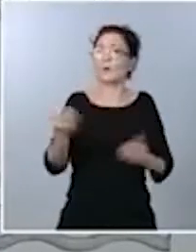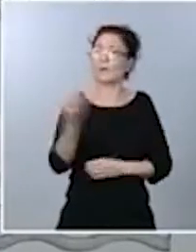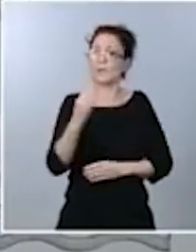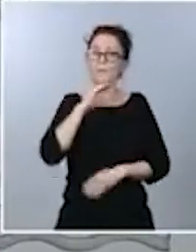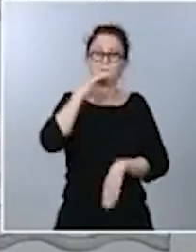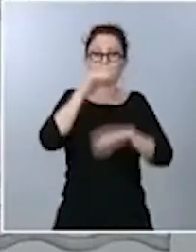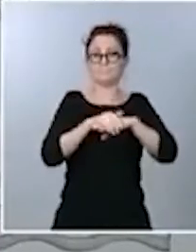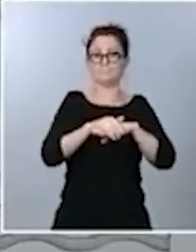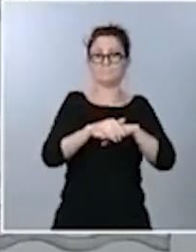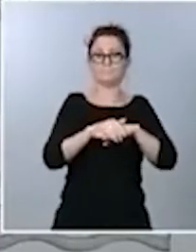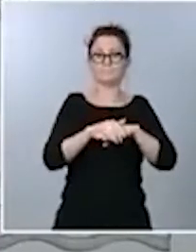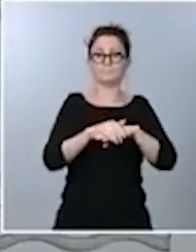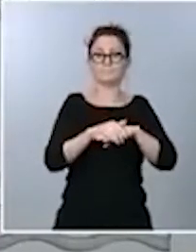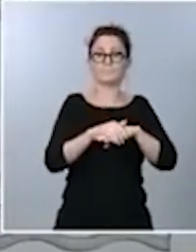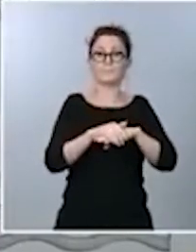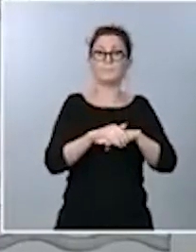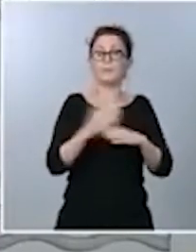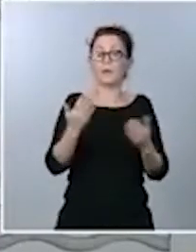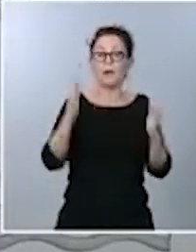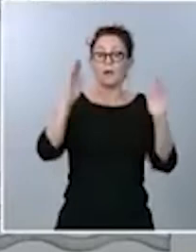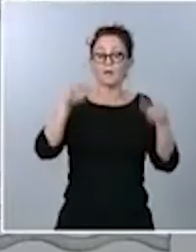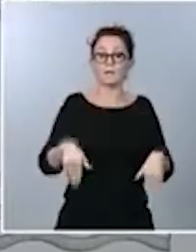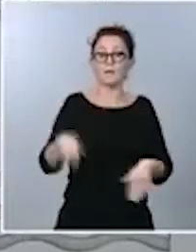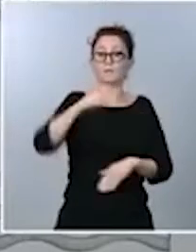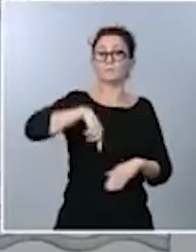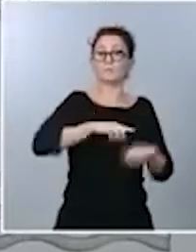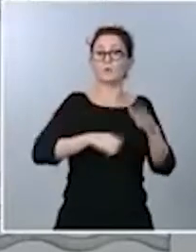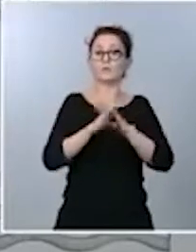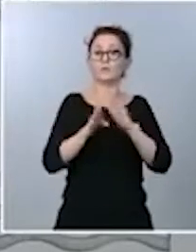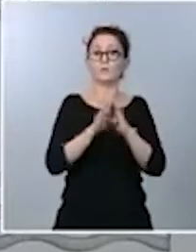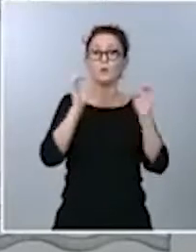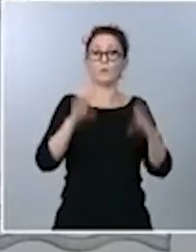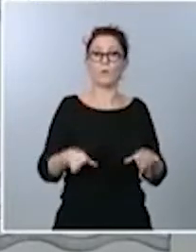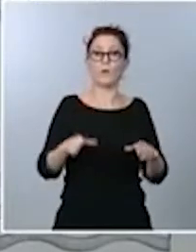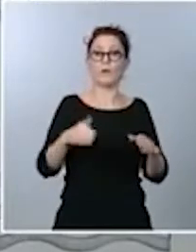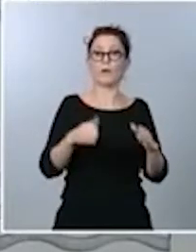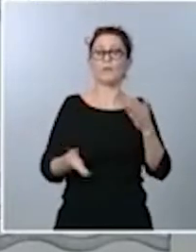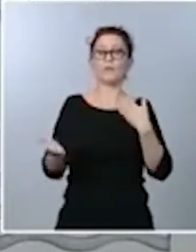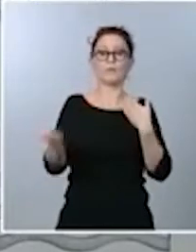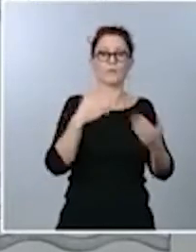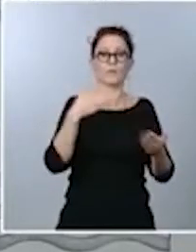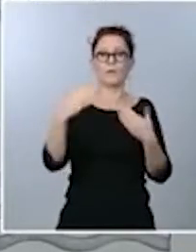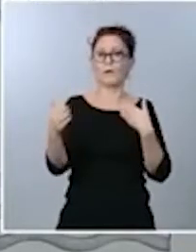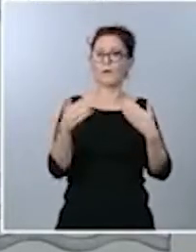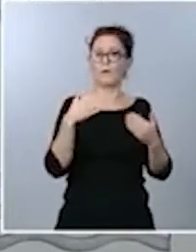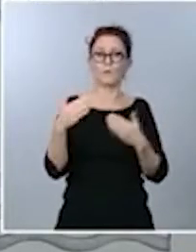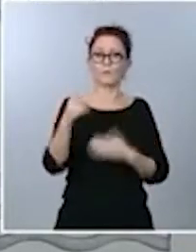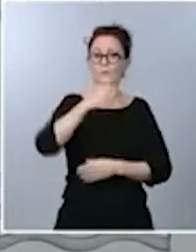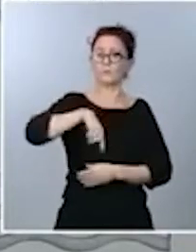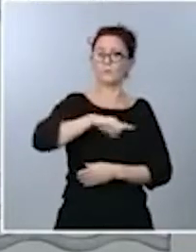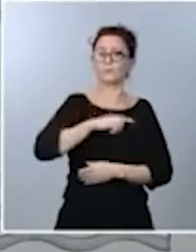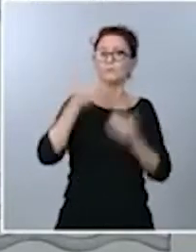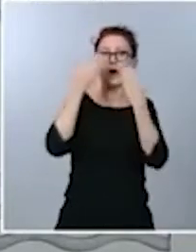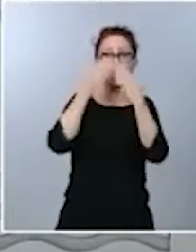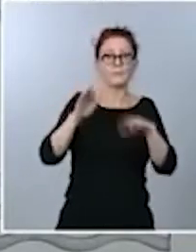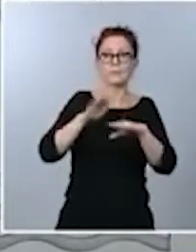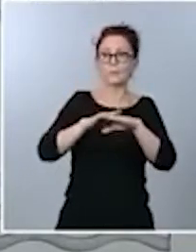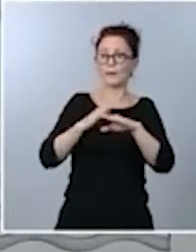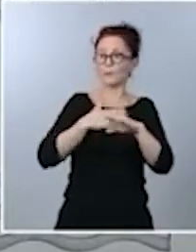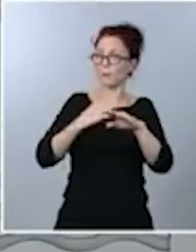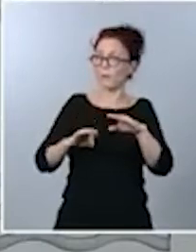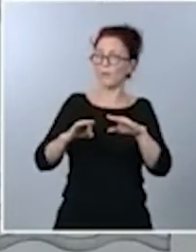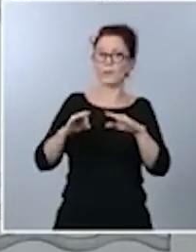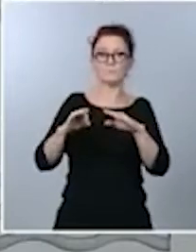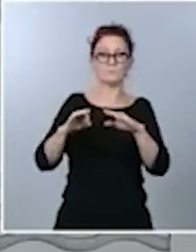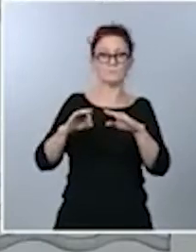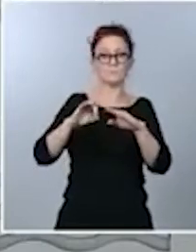seguimos estando donde estábamos, abiertos al diálogo. Siempre hemos estado con la mano tendida para que realmente se pudiera producir esa renovación